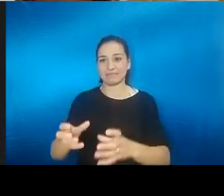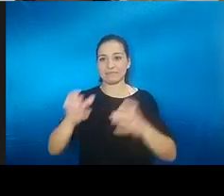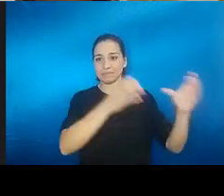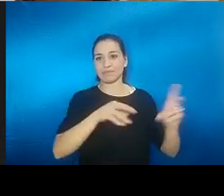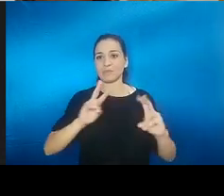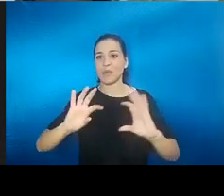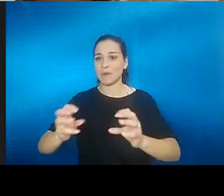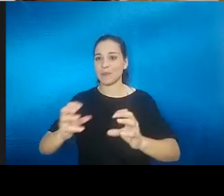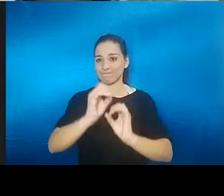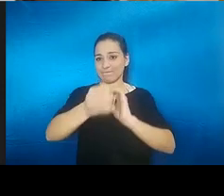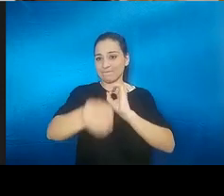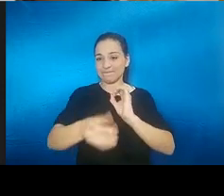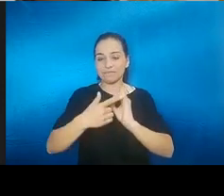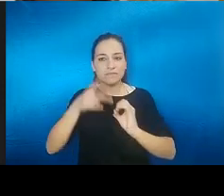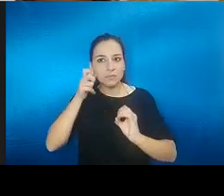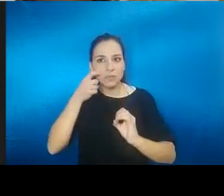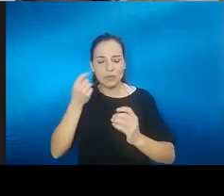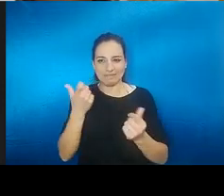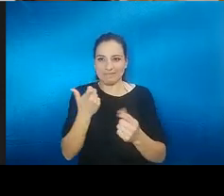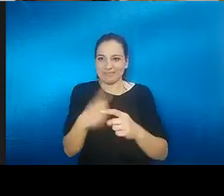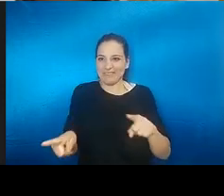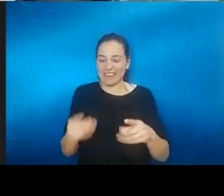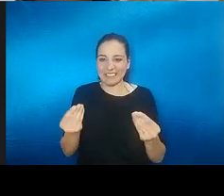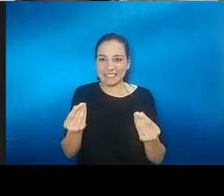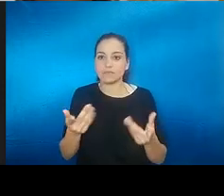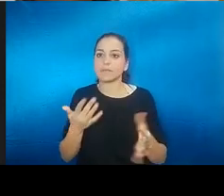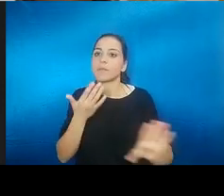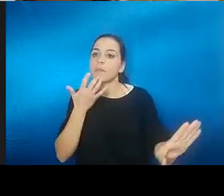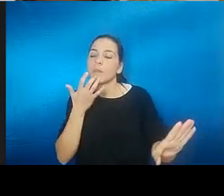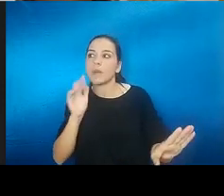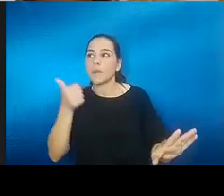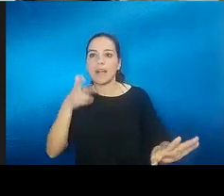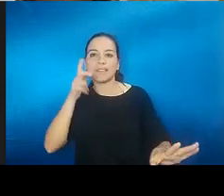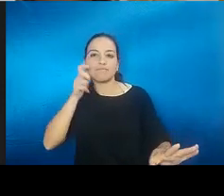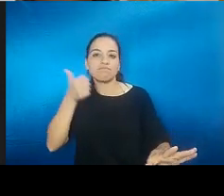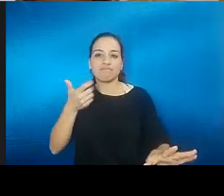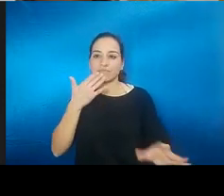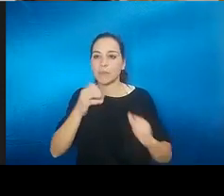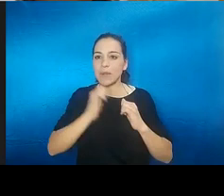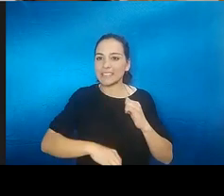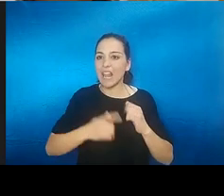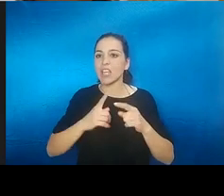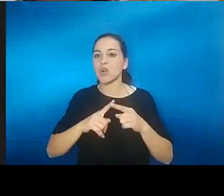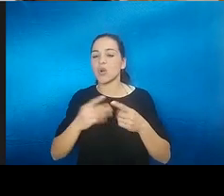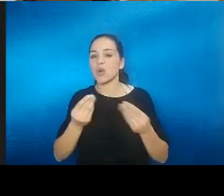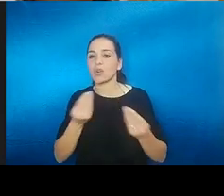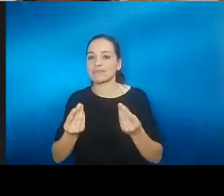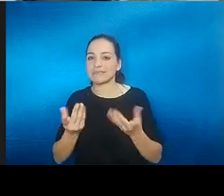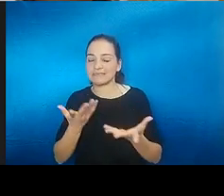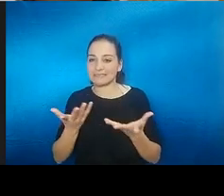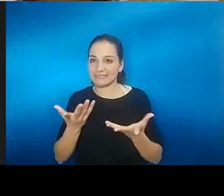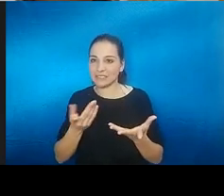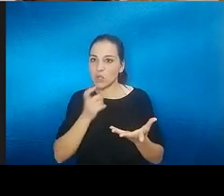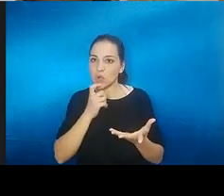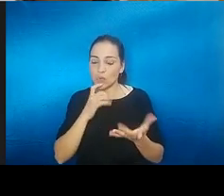¿me refería a si eran sonidos como más metálicos distinto a los de antes del accidente Luisa o eran